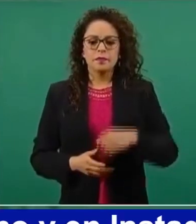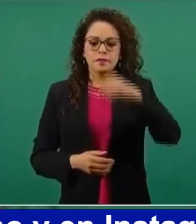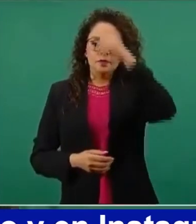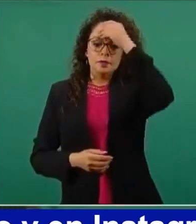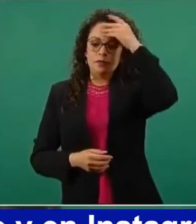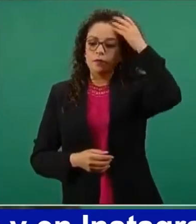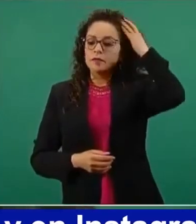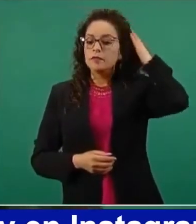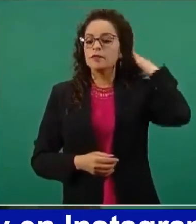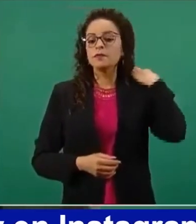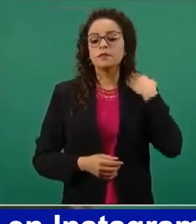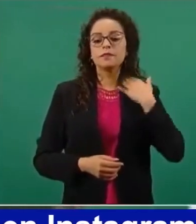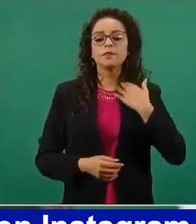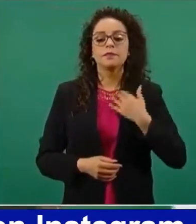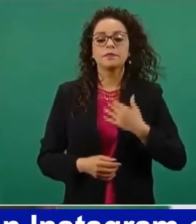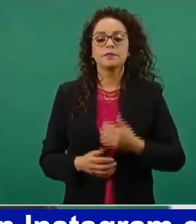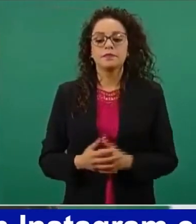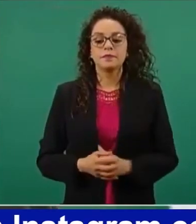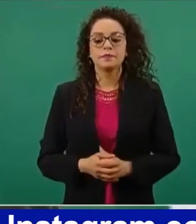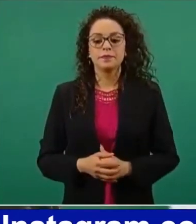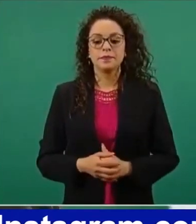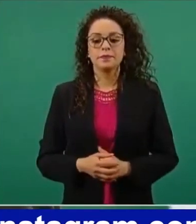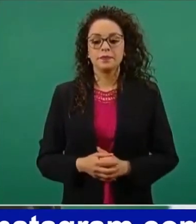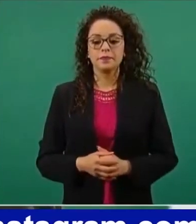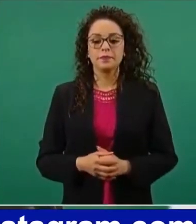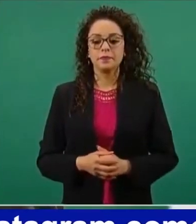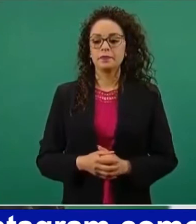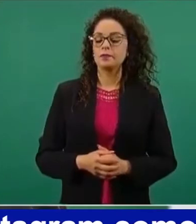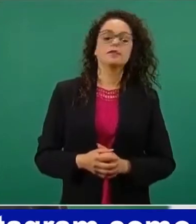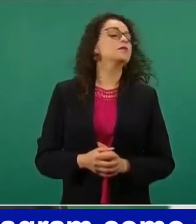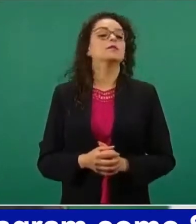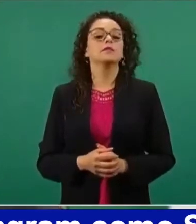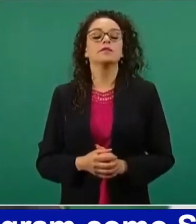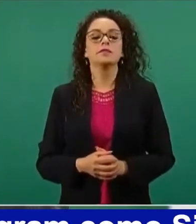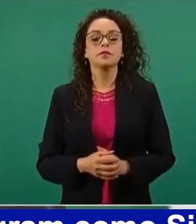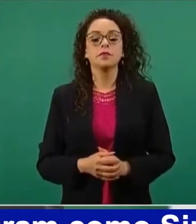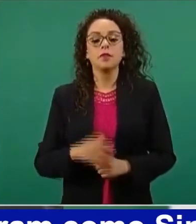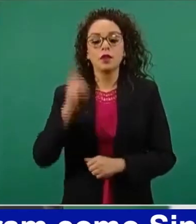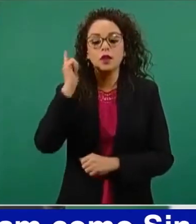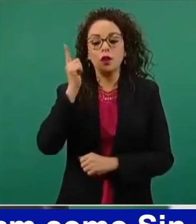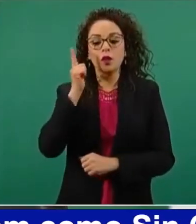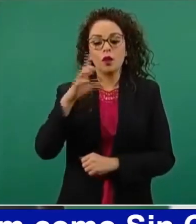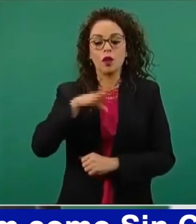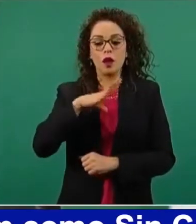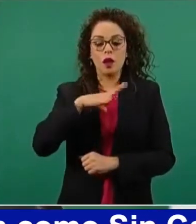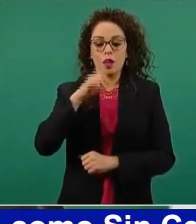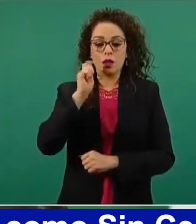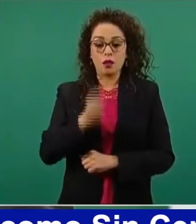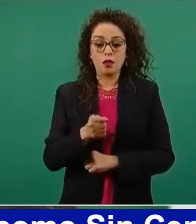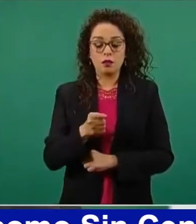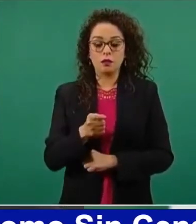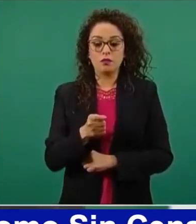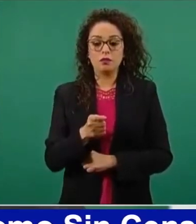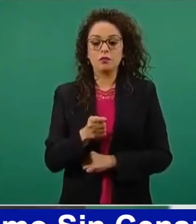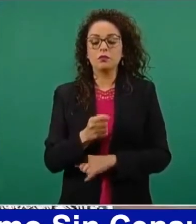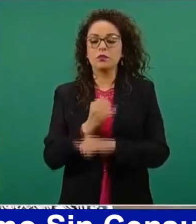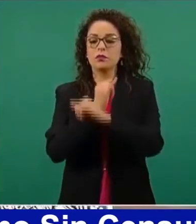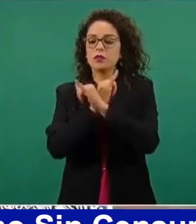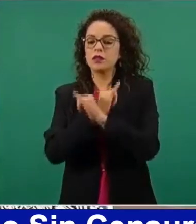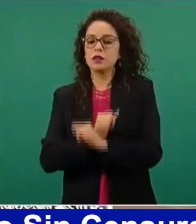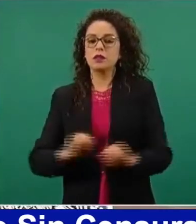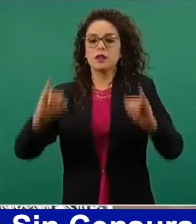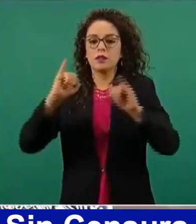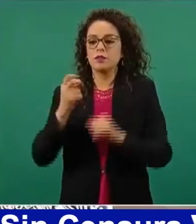autonomía, independencia a este